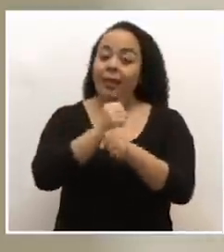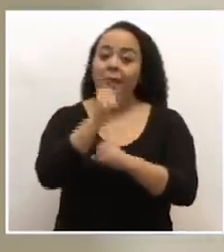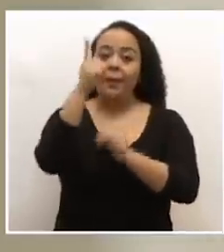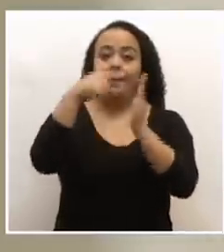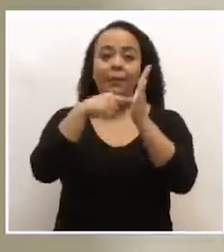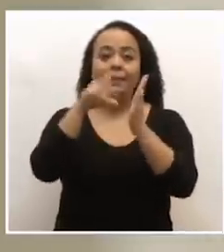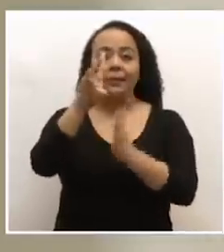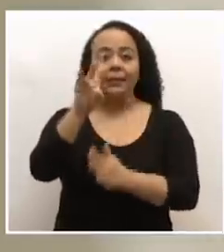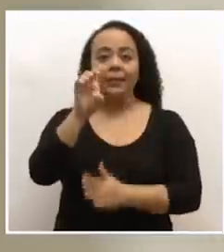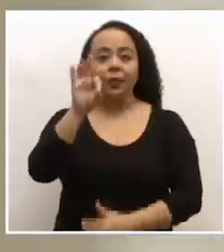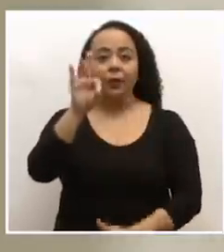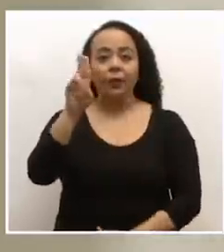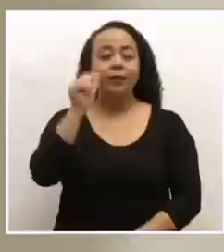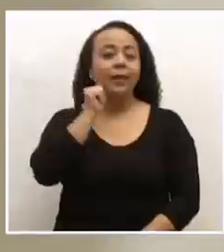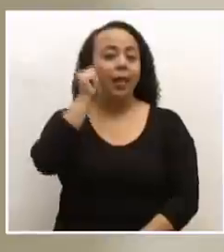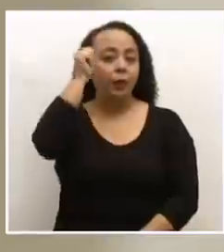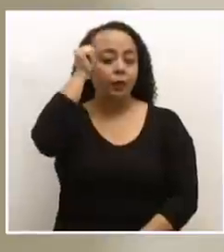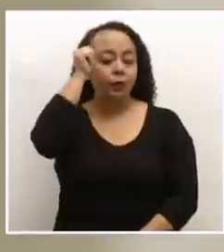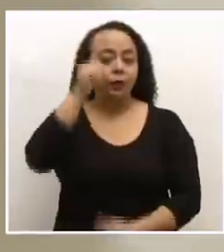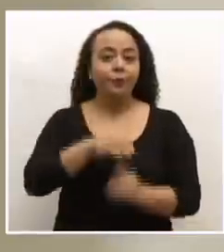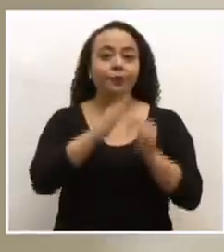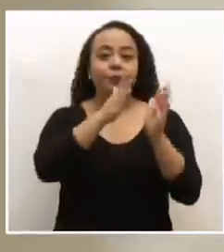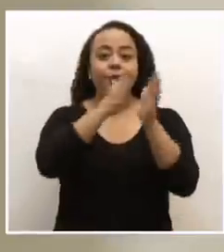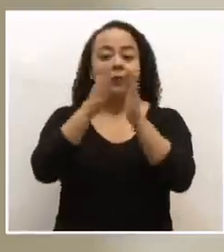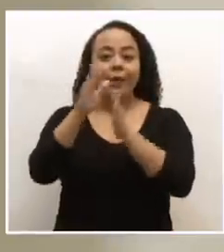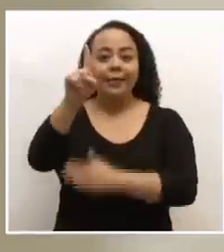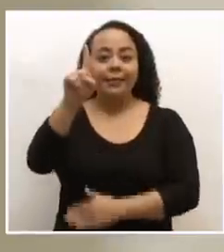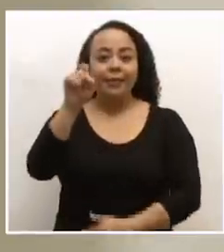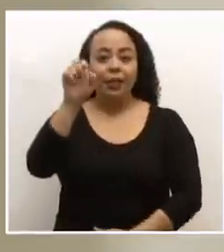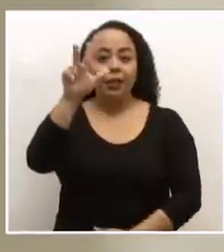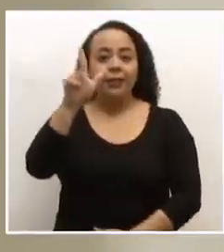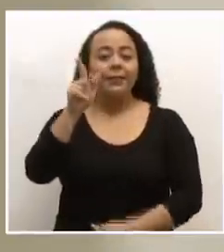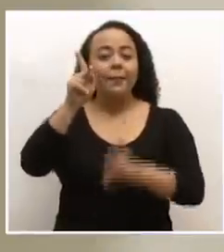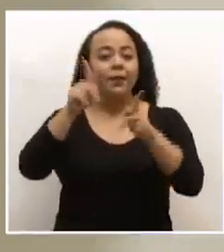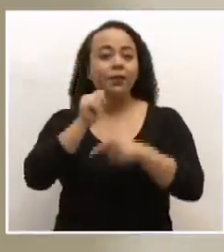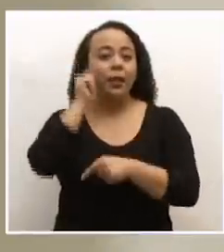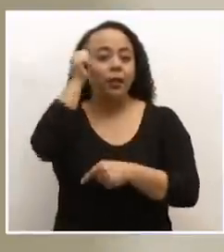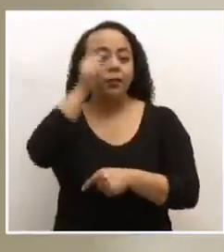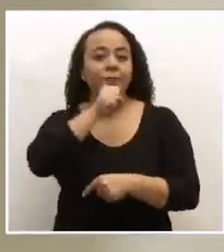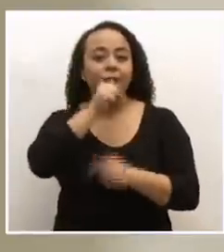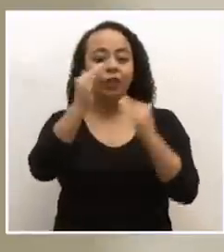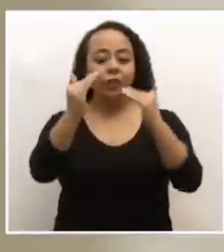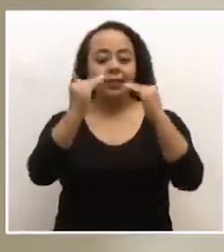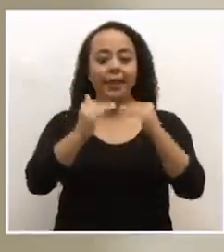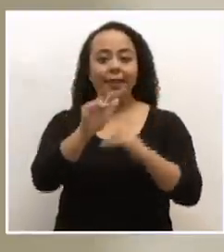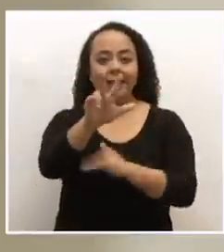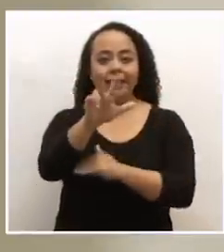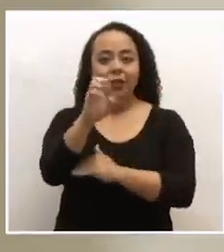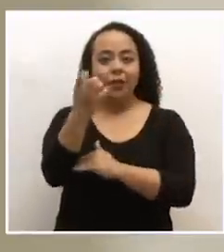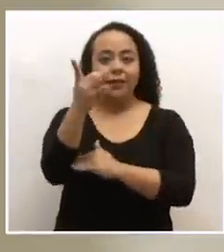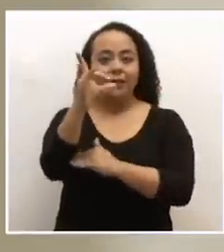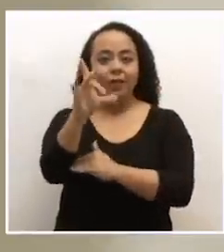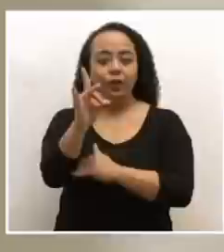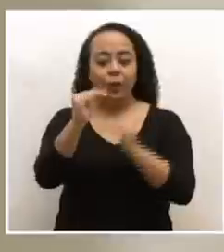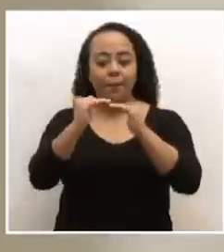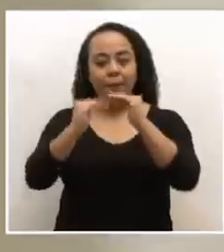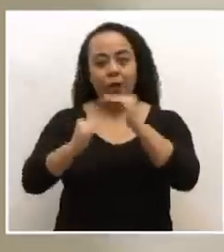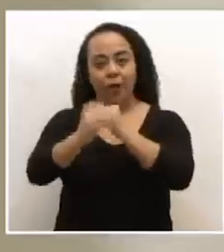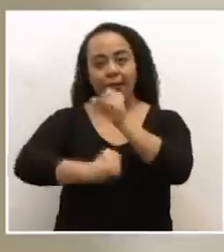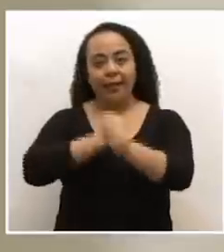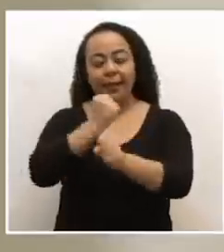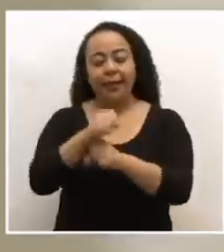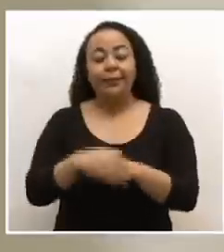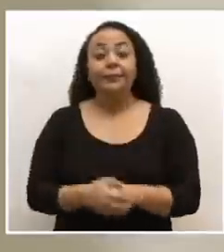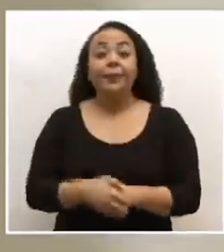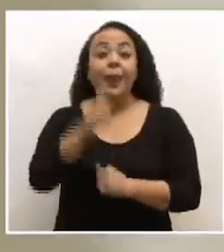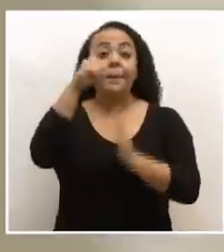,792 adultos, 103 personas mayores y 318 menores de edad. Tenemos 1